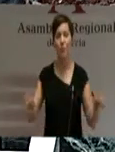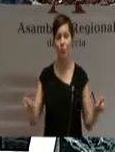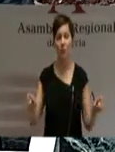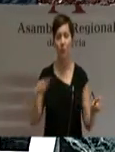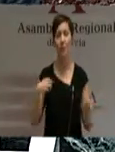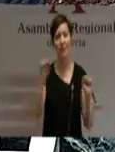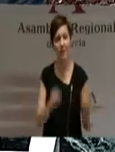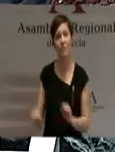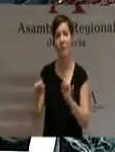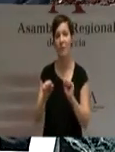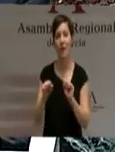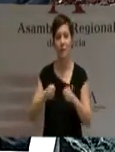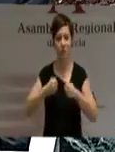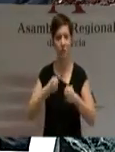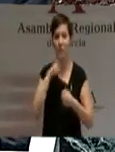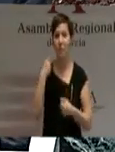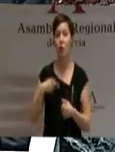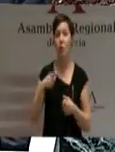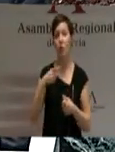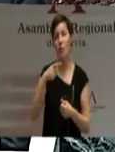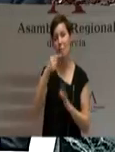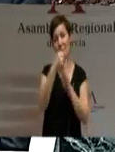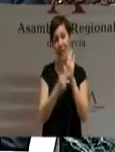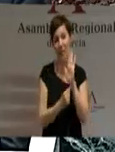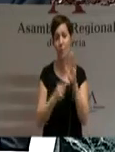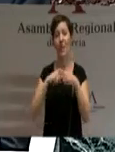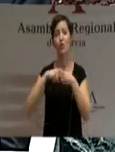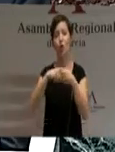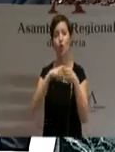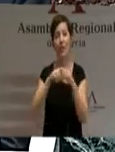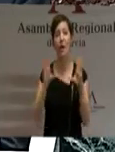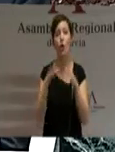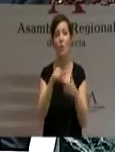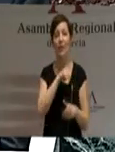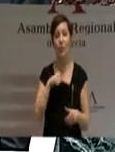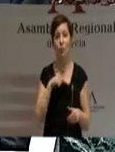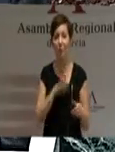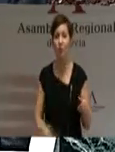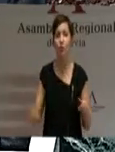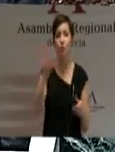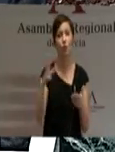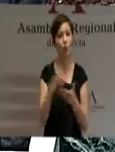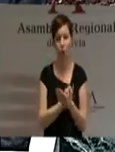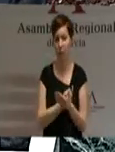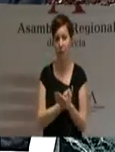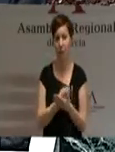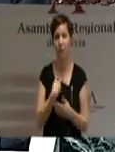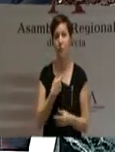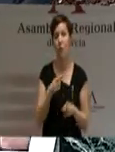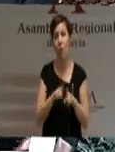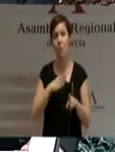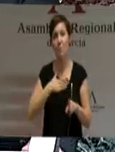misma entereza el derecho al principio de solidaridad entre todas las comunidades autónomas. Por tanto, permítanme que me defina